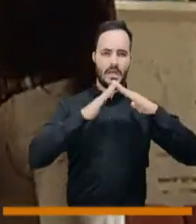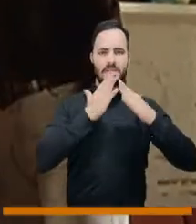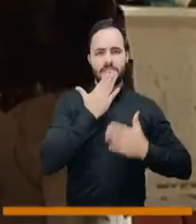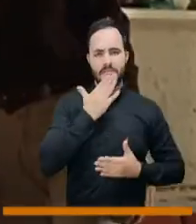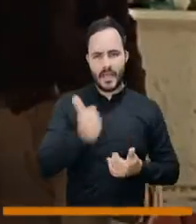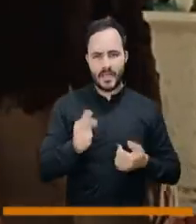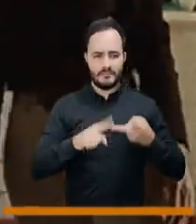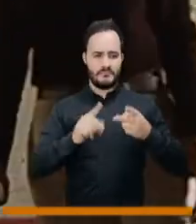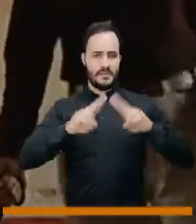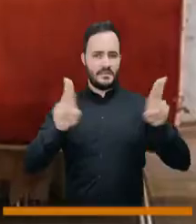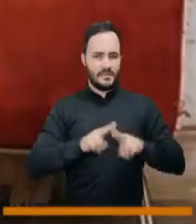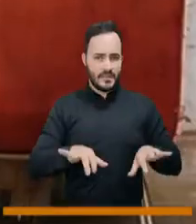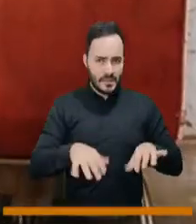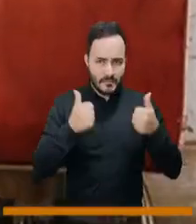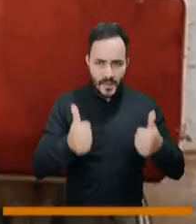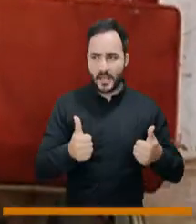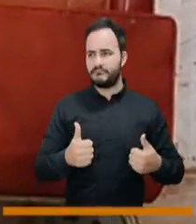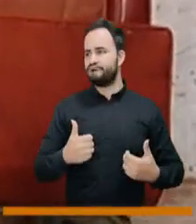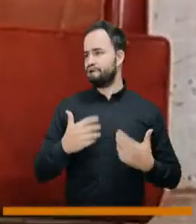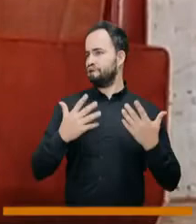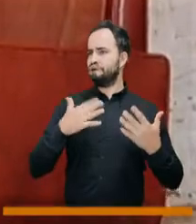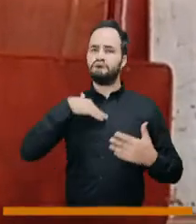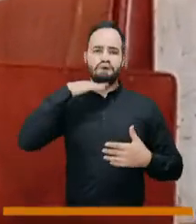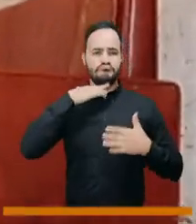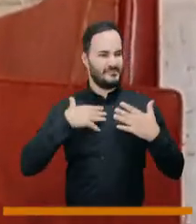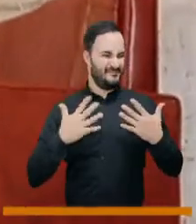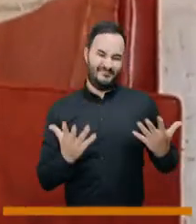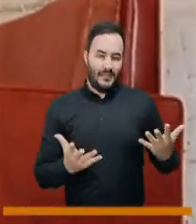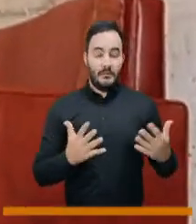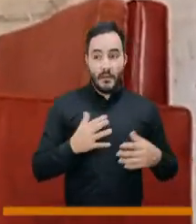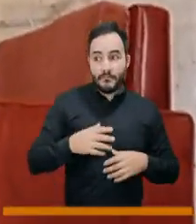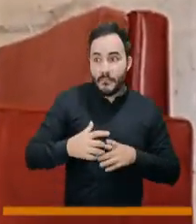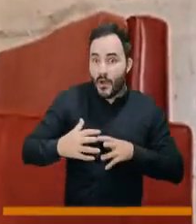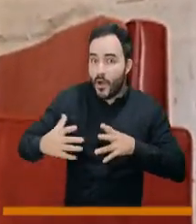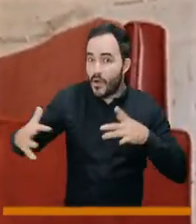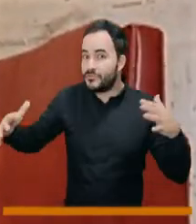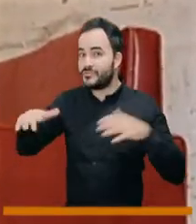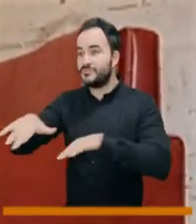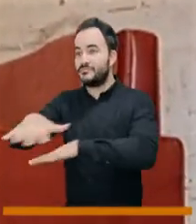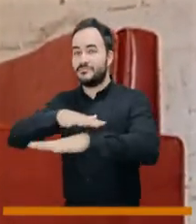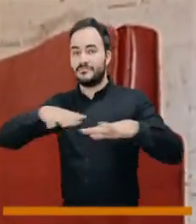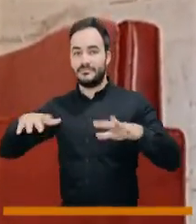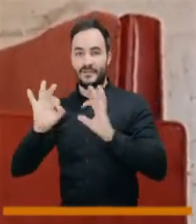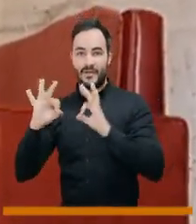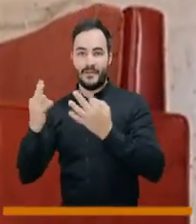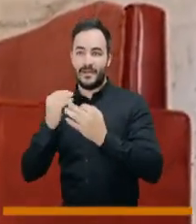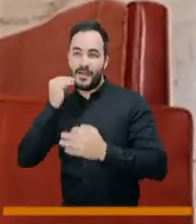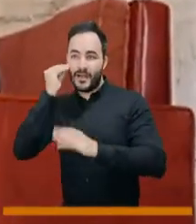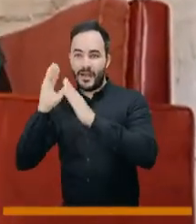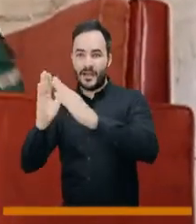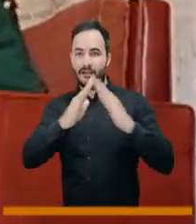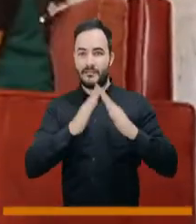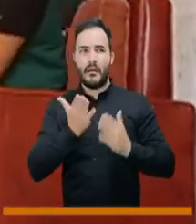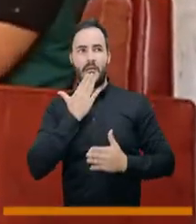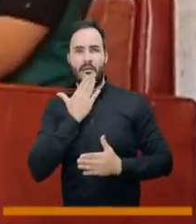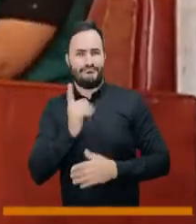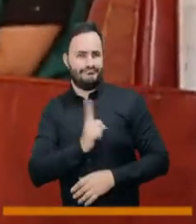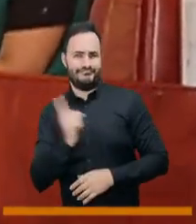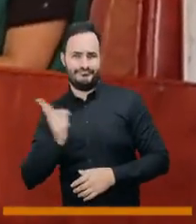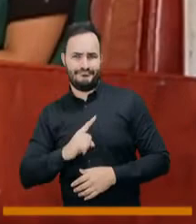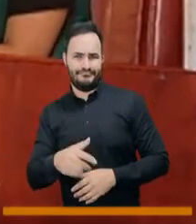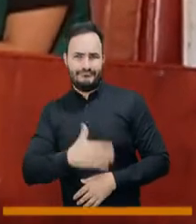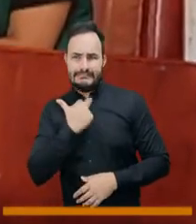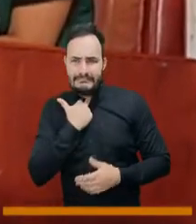amplio, con conectividad, con un computador, hubo miles y miles de familias que no pudieron acceder a esto. Y el que no estaba